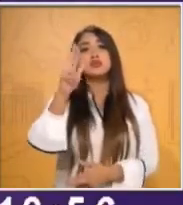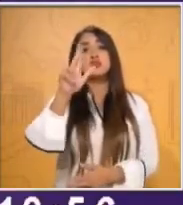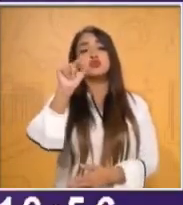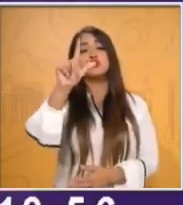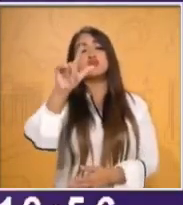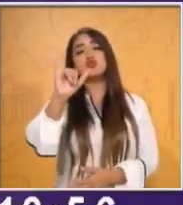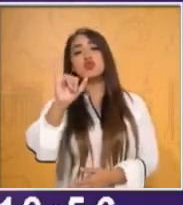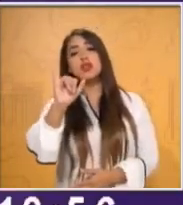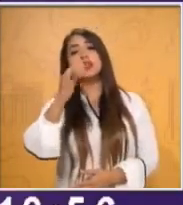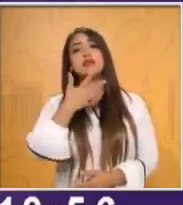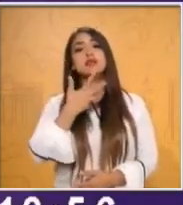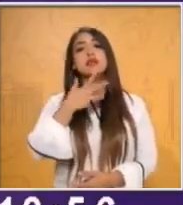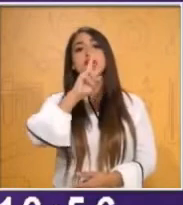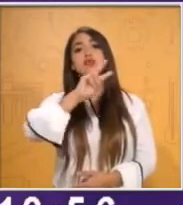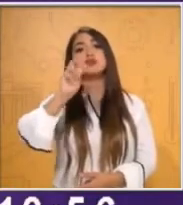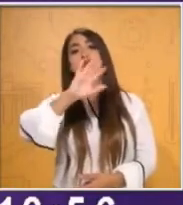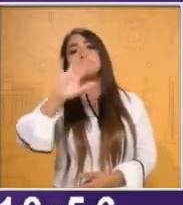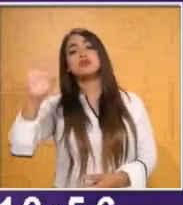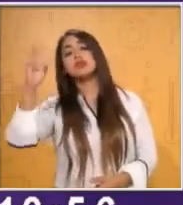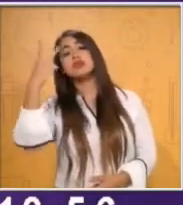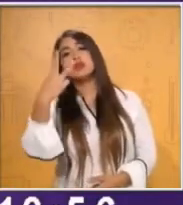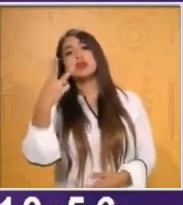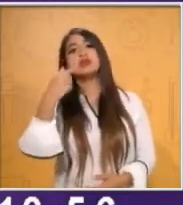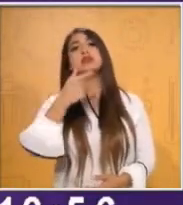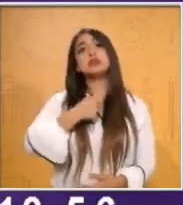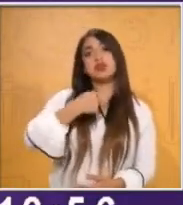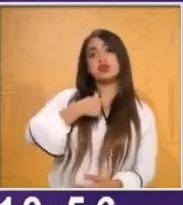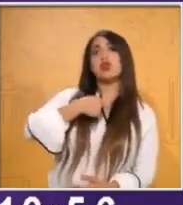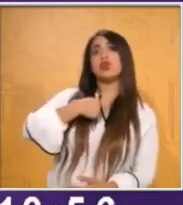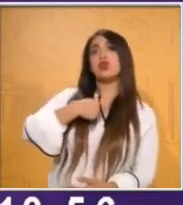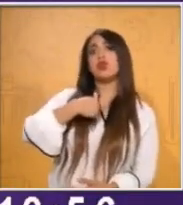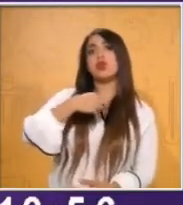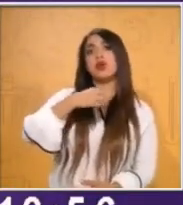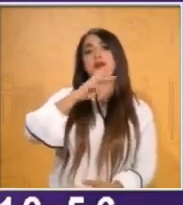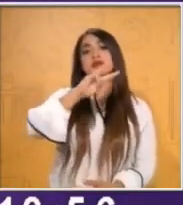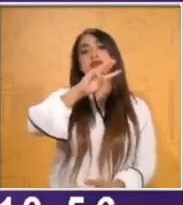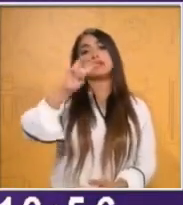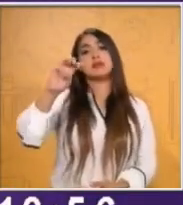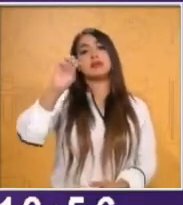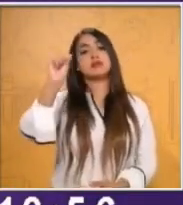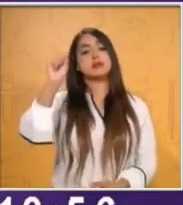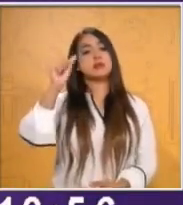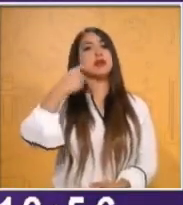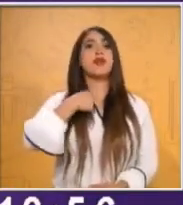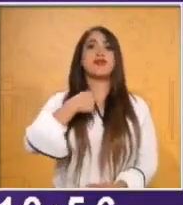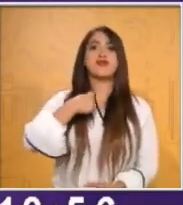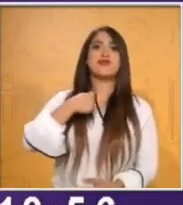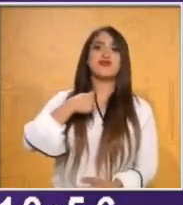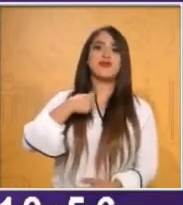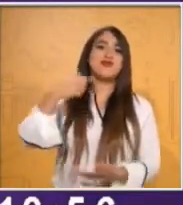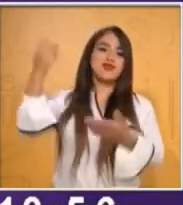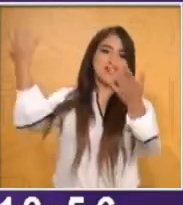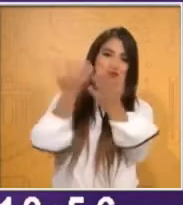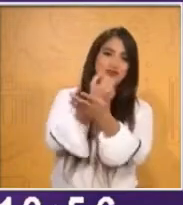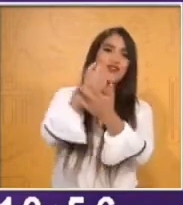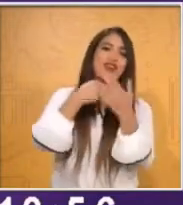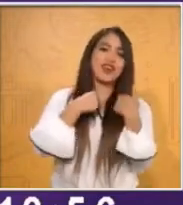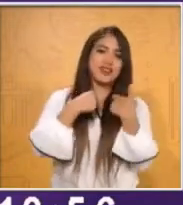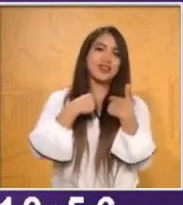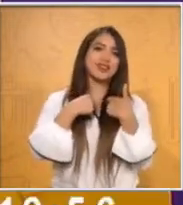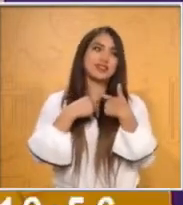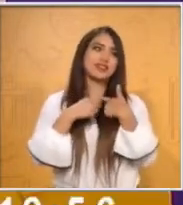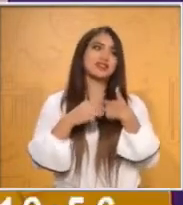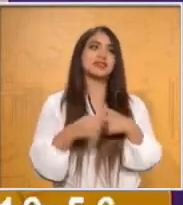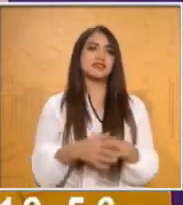trescientos sesenta. Mi número es mayor que el de la maestra Yuli. Esta vez yo gané. ¡Ay, me